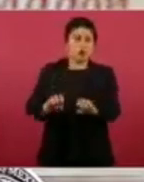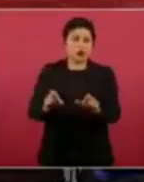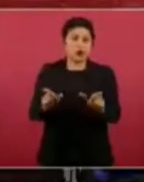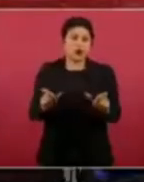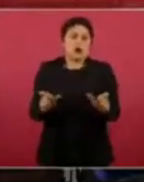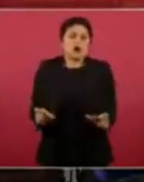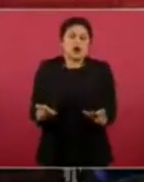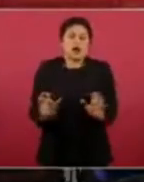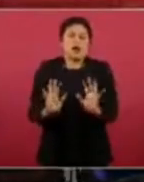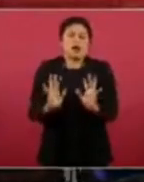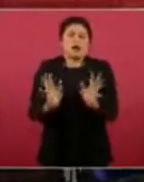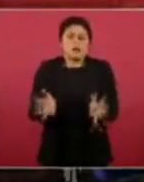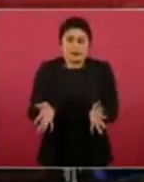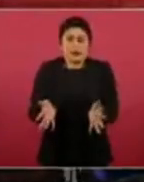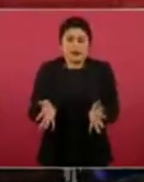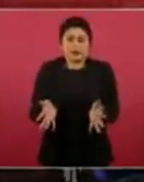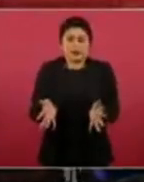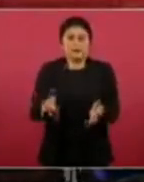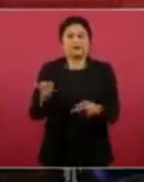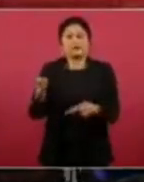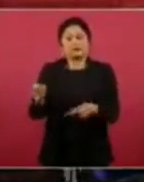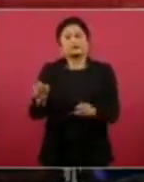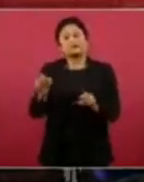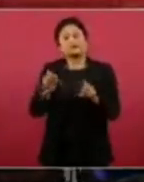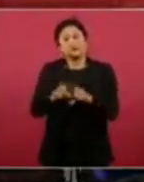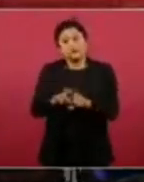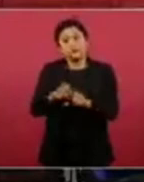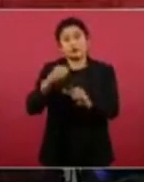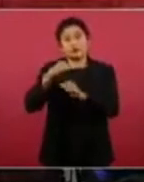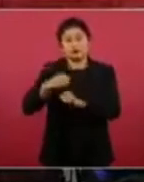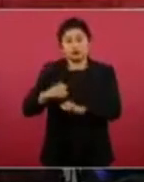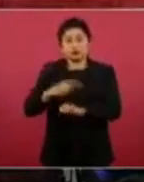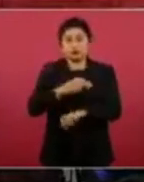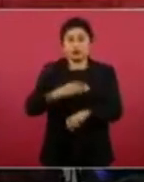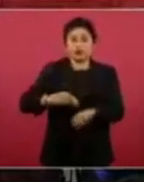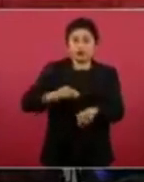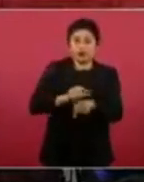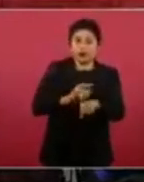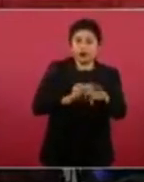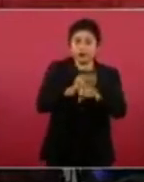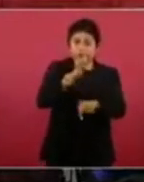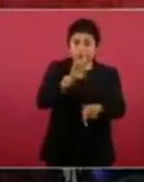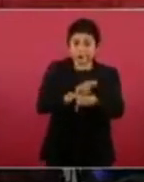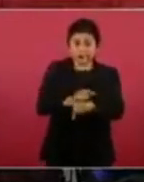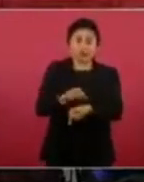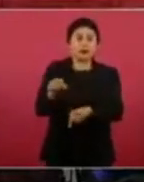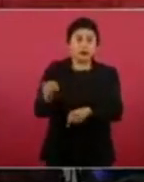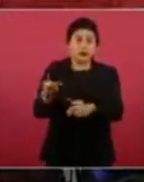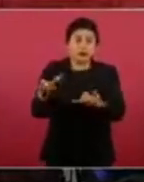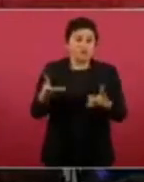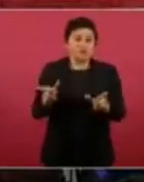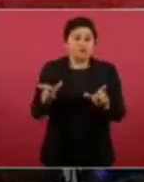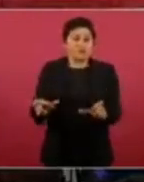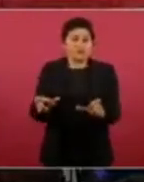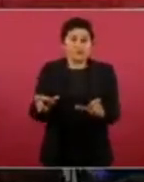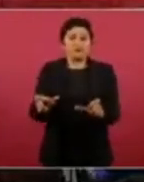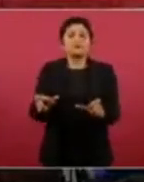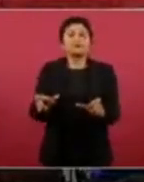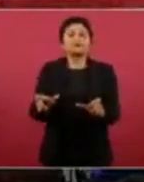actuación de las fuerzas municipales, estatales y federales, pero a partir de esta situación